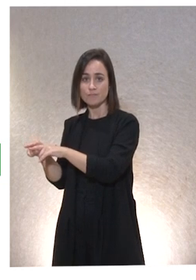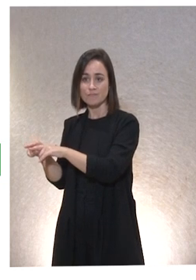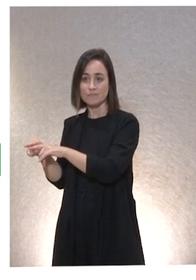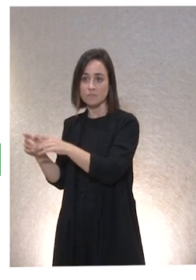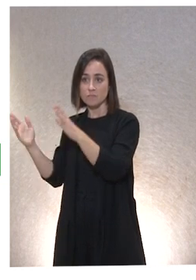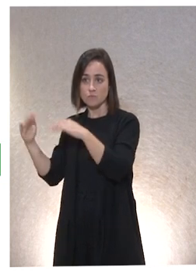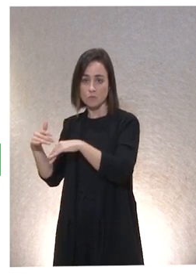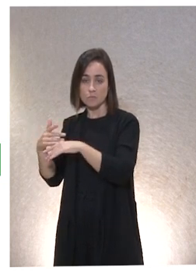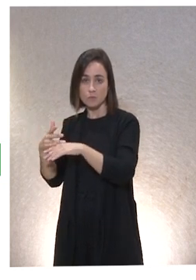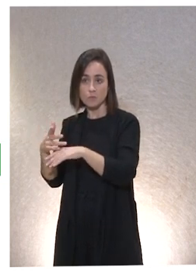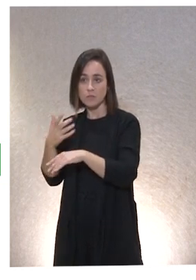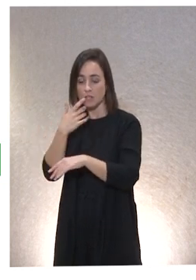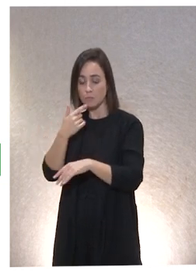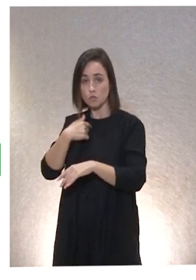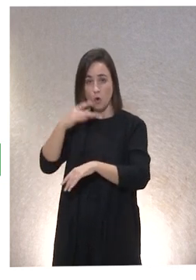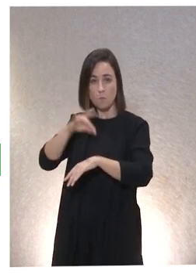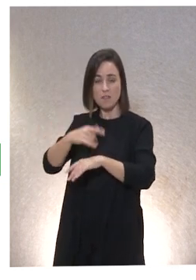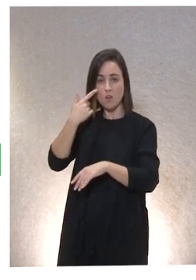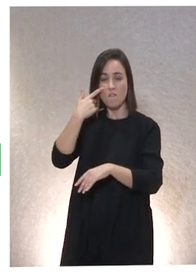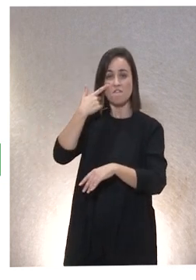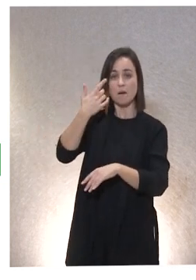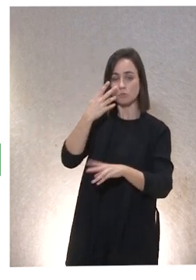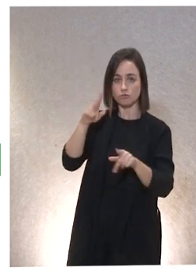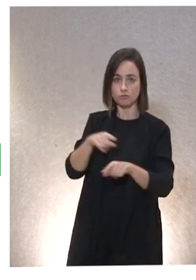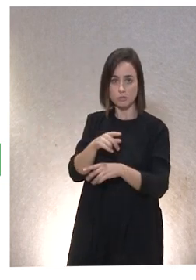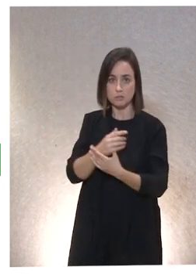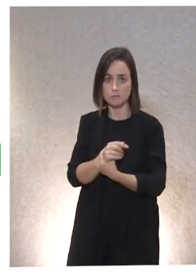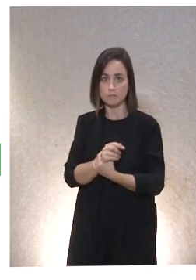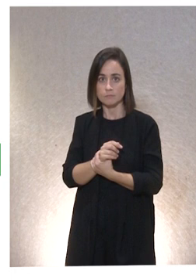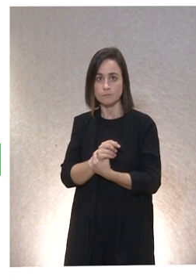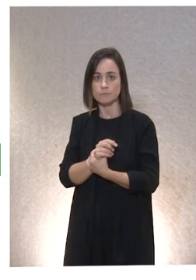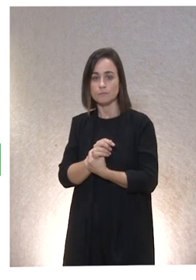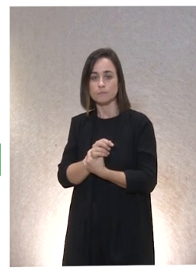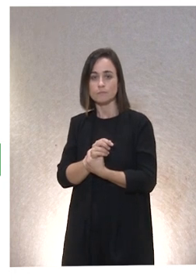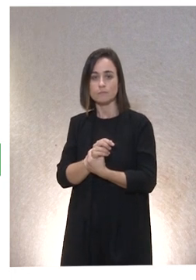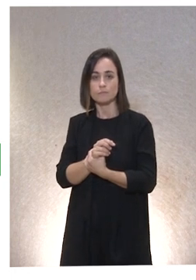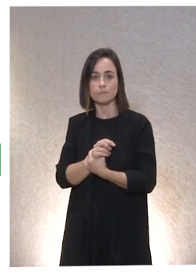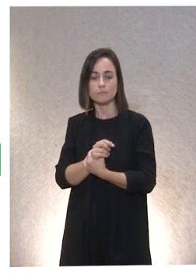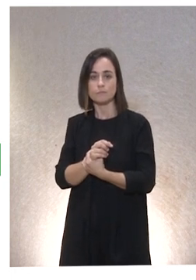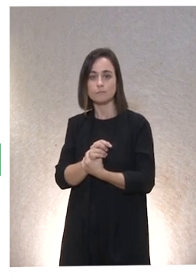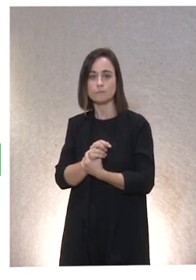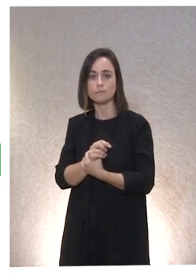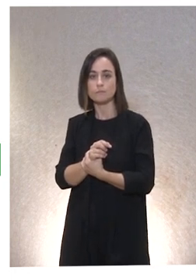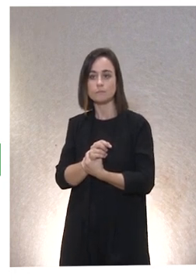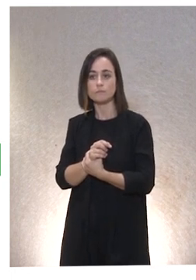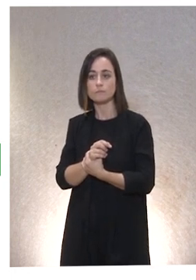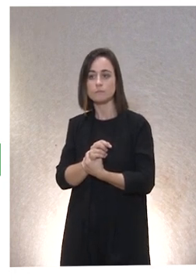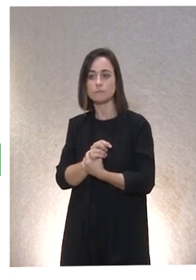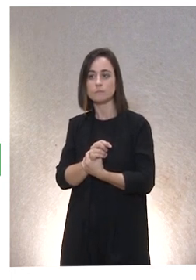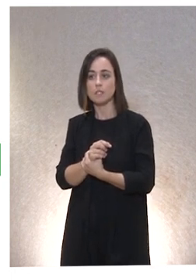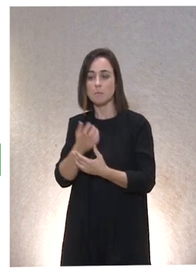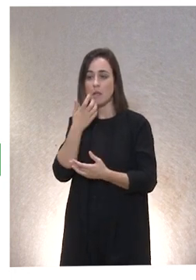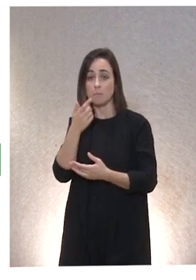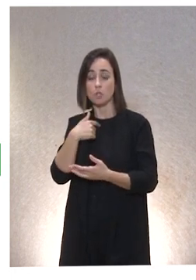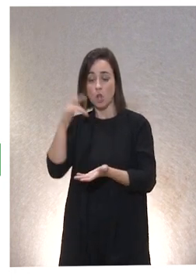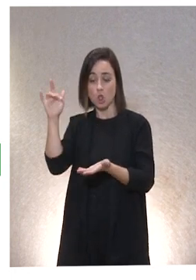Yo soy un médico famoso que no sé qué, qué tal, qué cual. El cuidado, cuidado, bueno, yo te he arreglado concretamente las cataratas que tenías en el